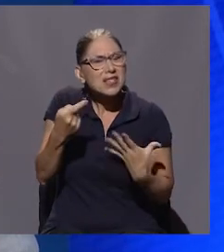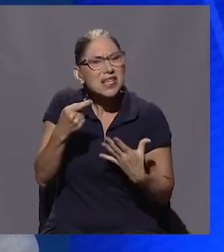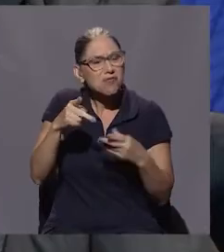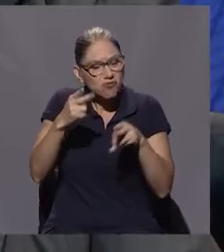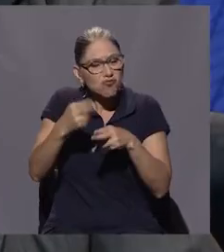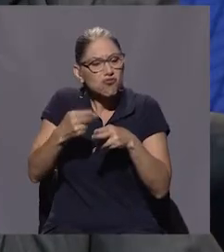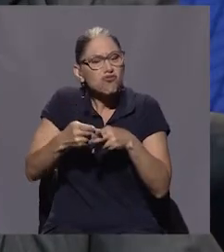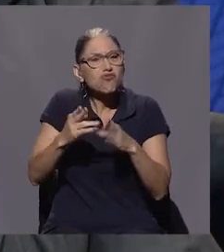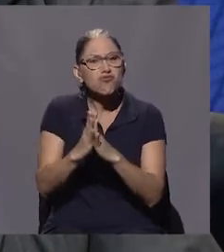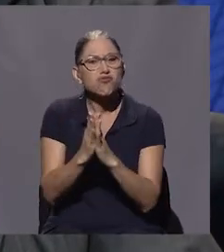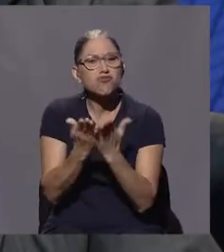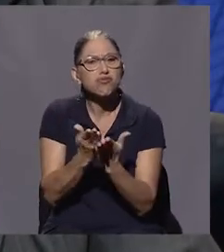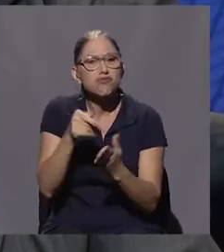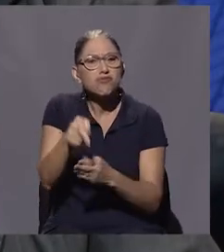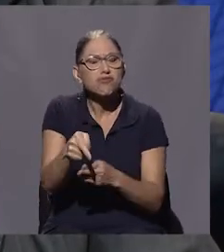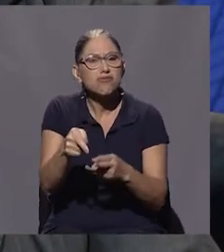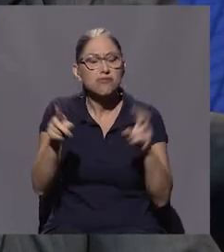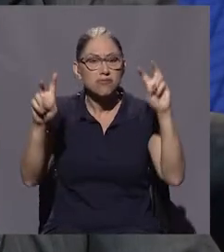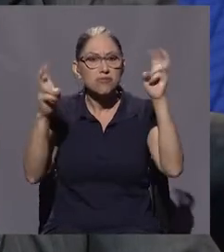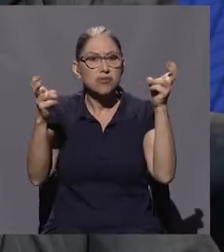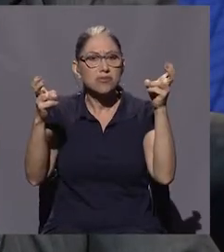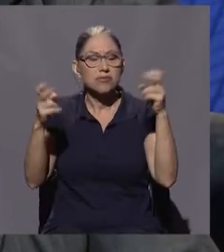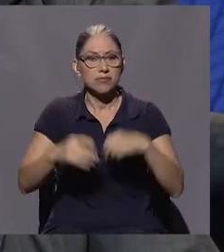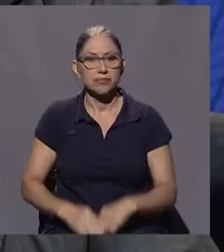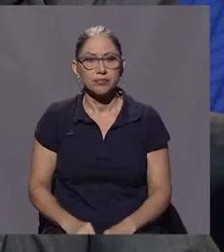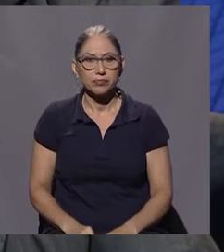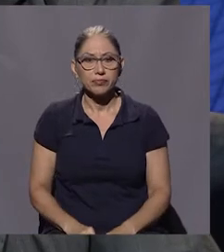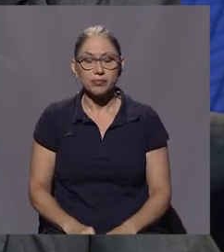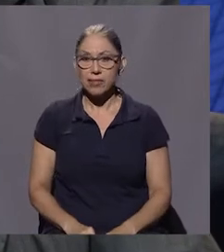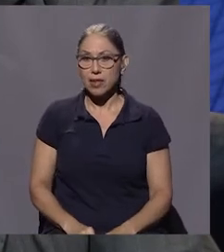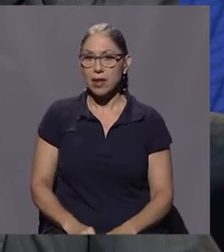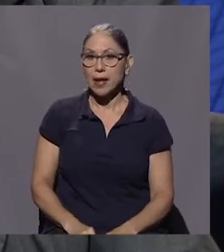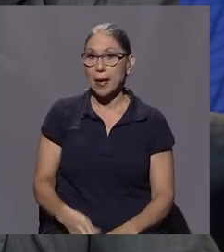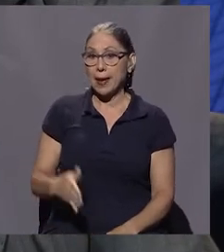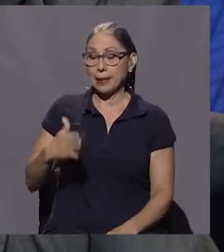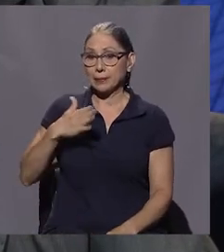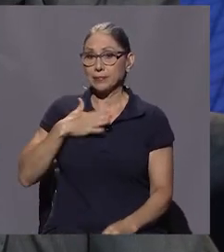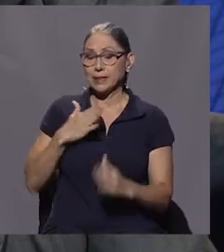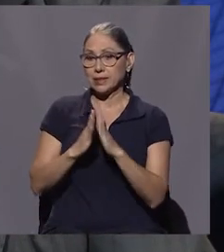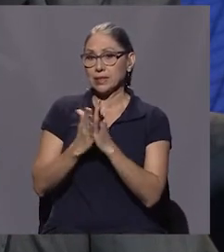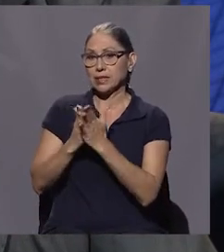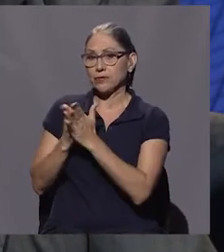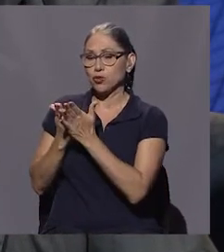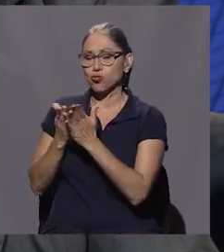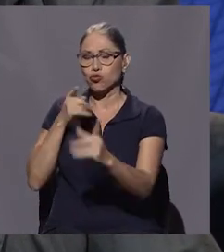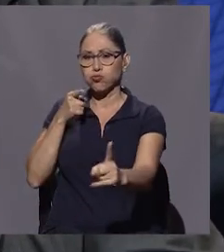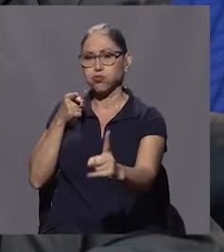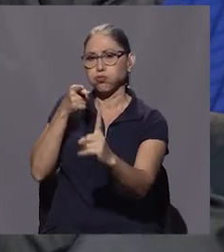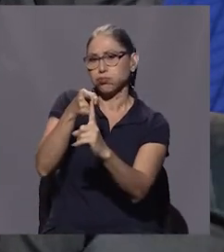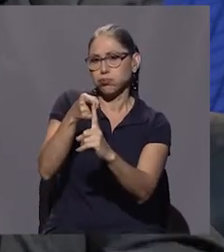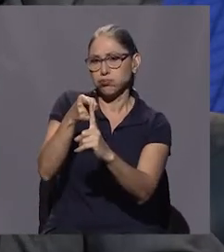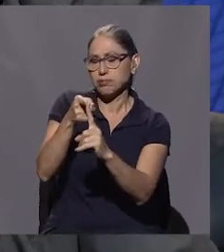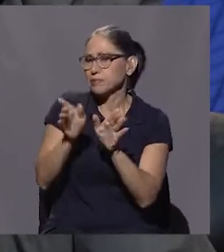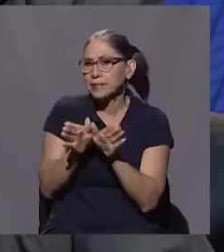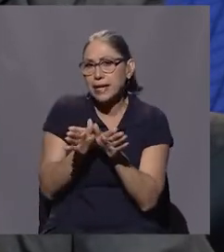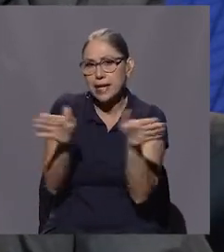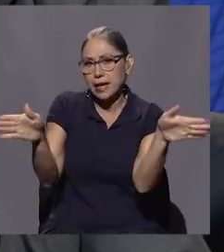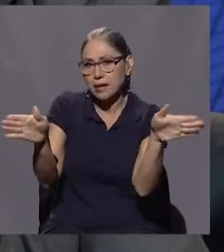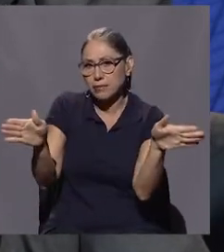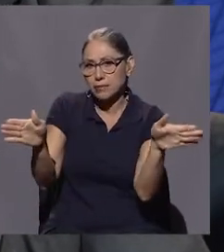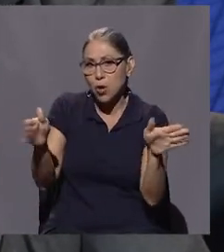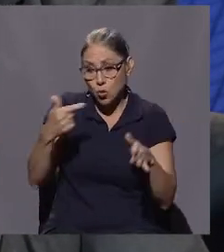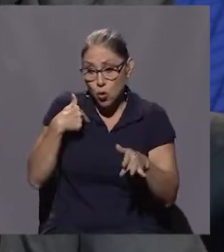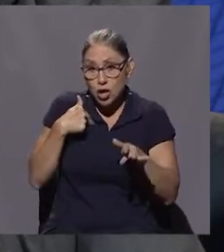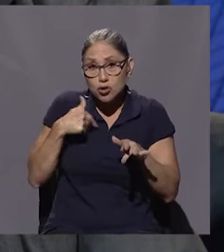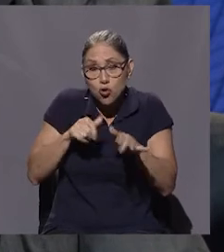bolsillo? Vea, Marlon, mis libros tienen un propósito. Sobre todo, bueno, en general, mis libros